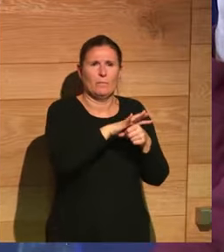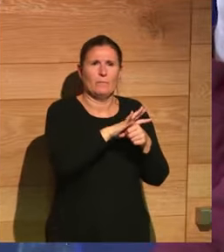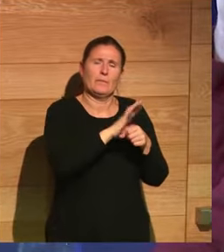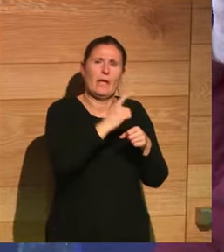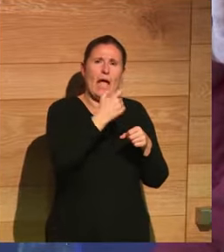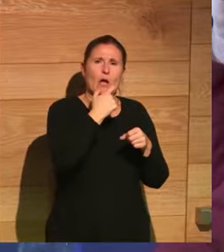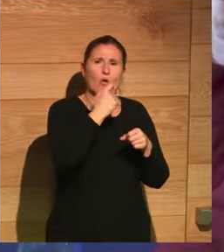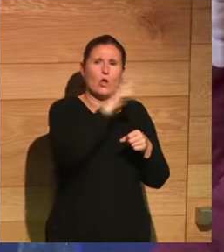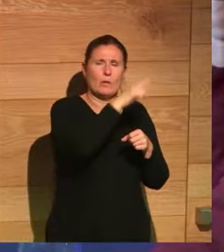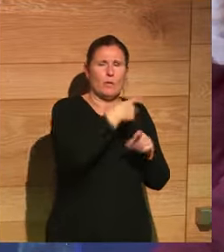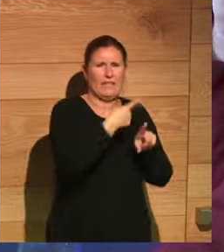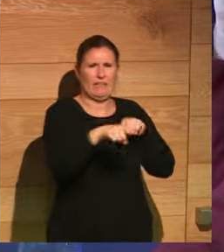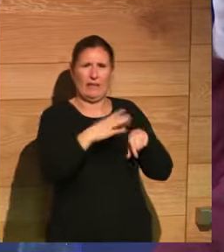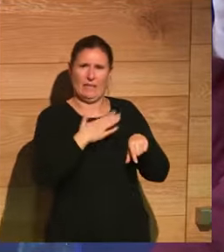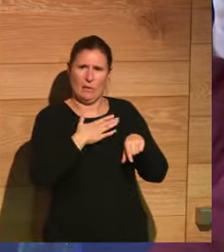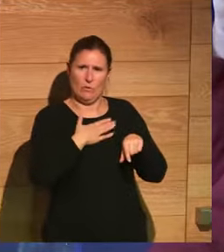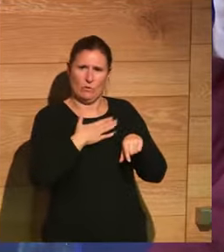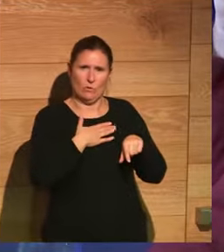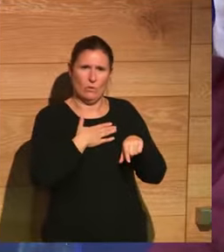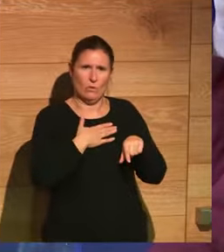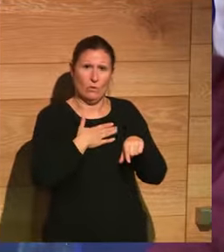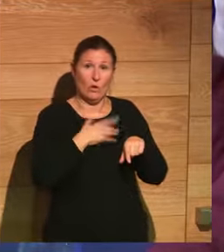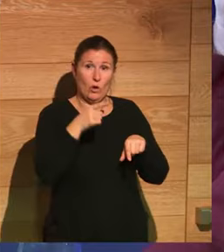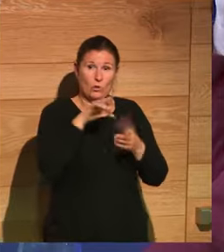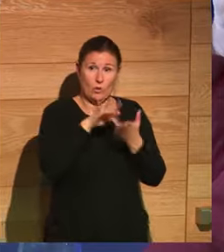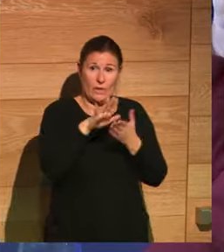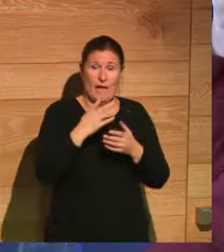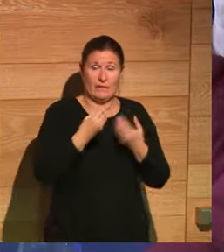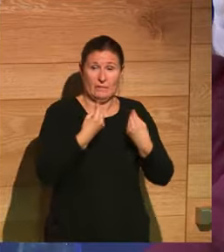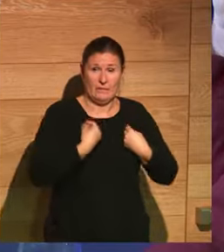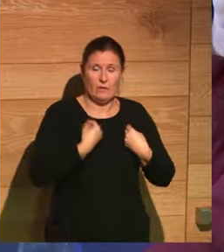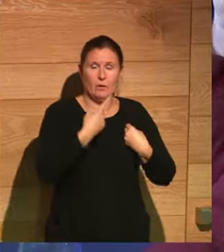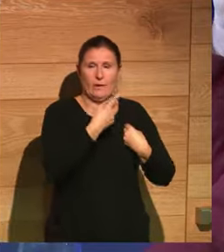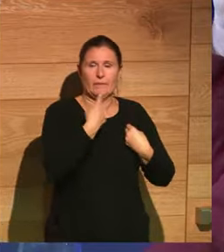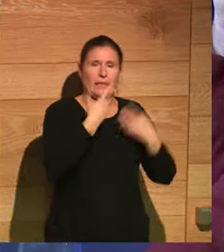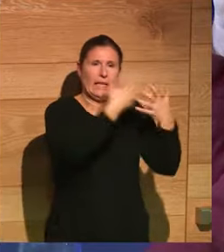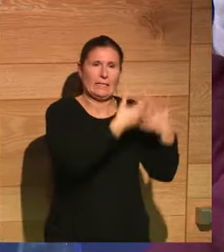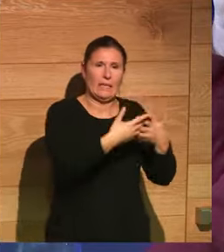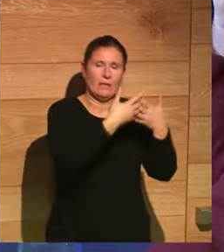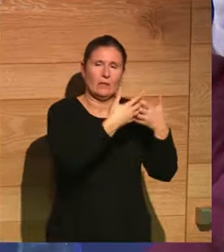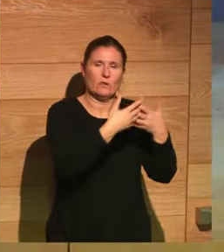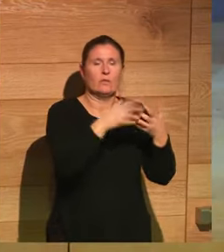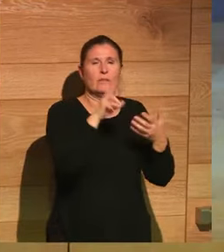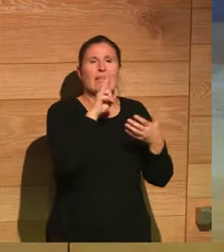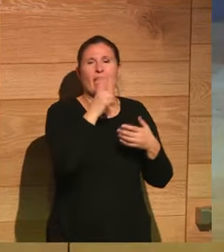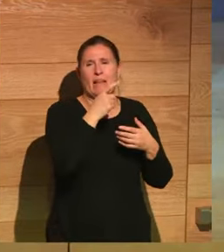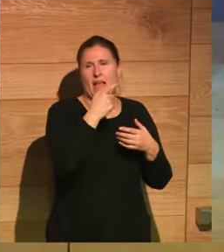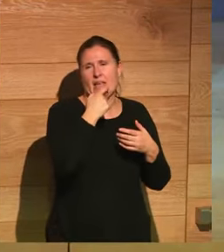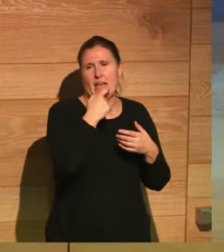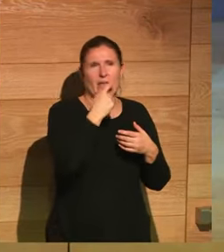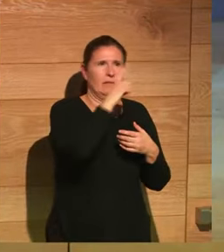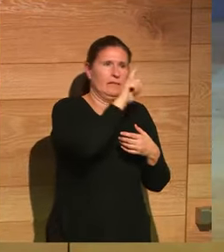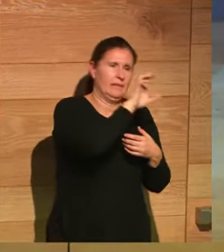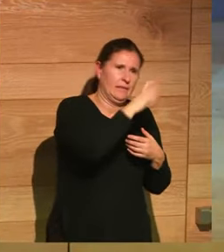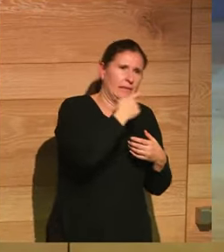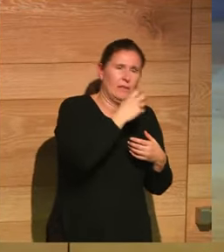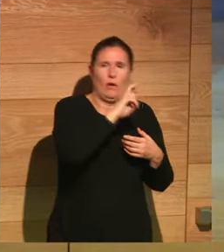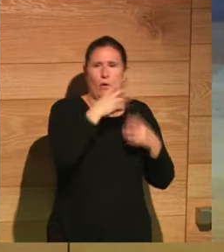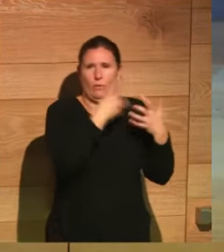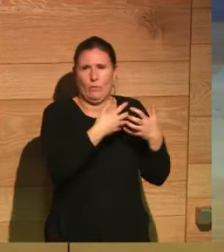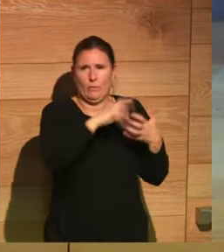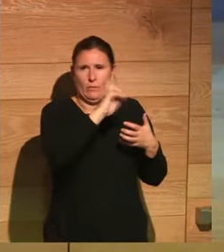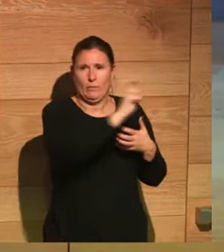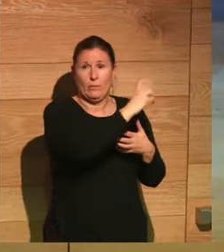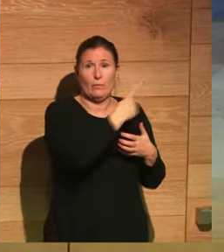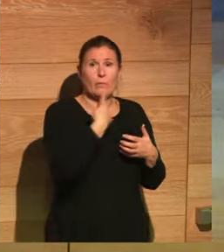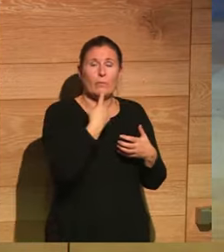claramente distinto al nuestro. Y tú que has vivido en Estados Unidos, lo sabes bien, tiene otro componente la mentira. Por ejemplo, Bill Clinton